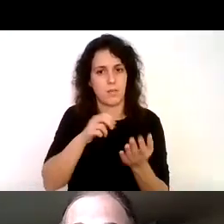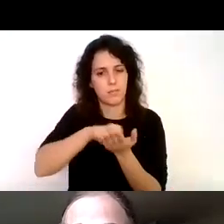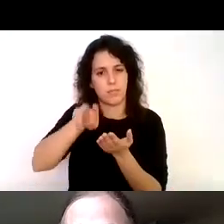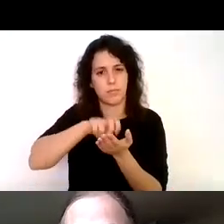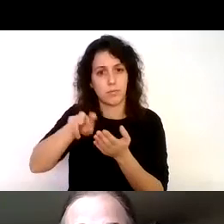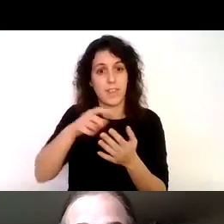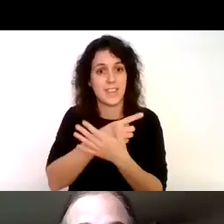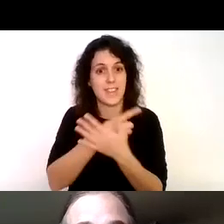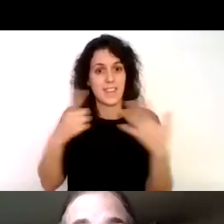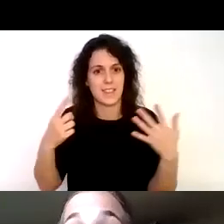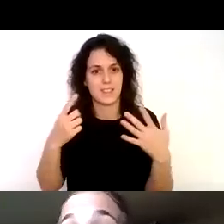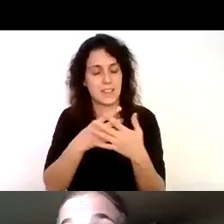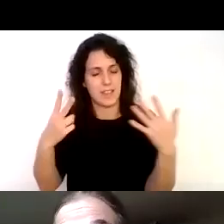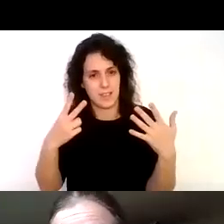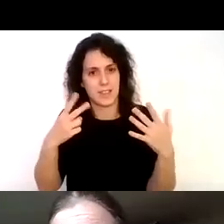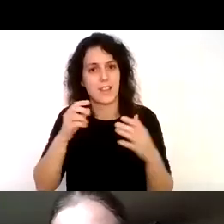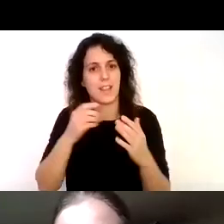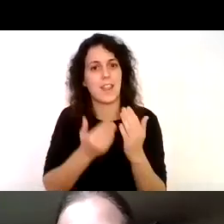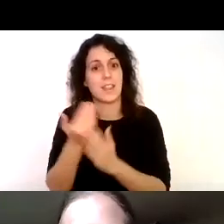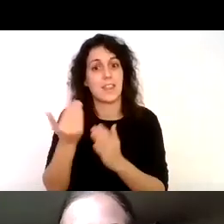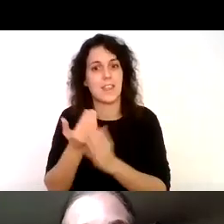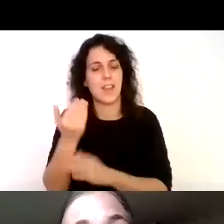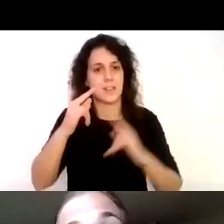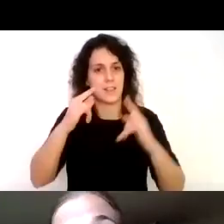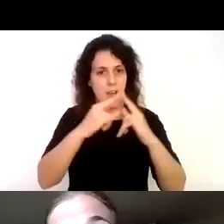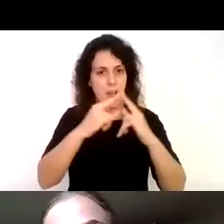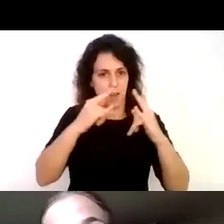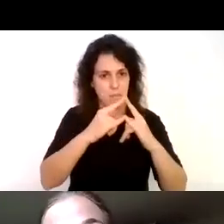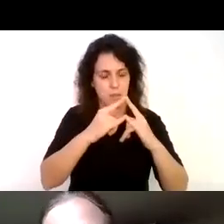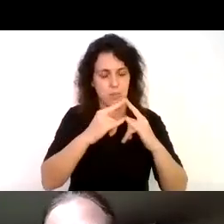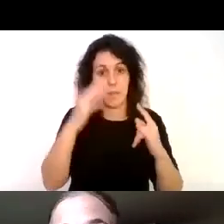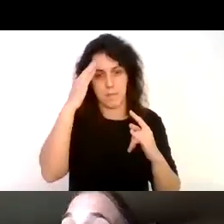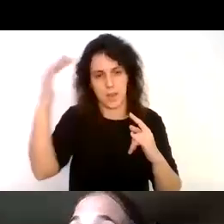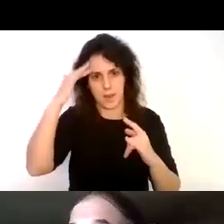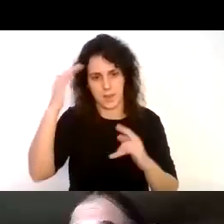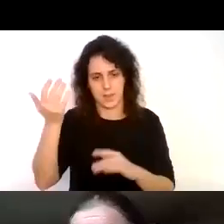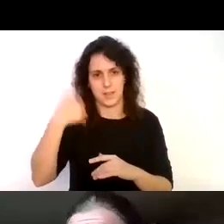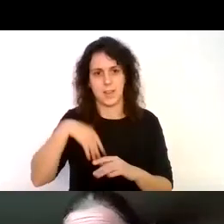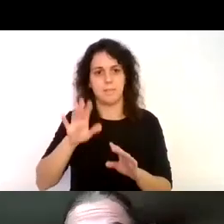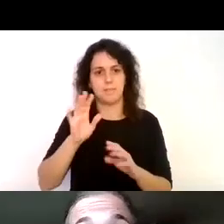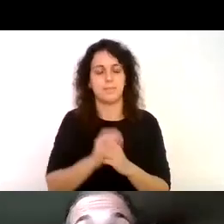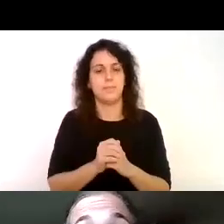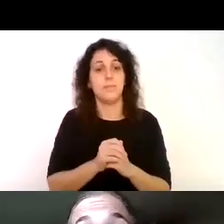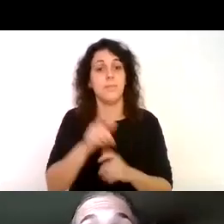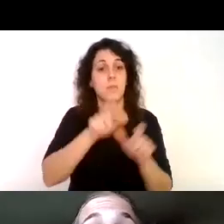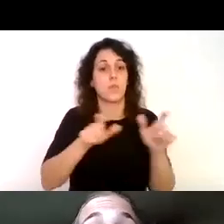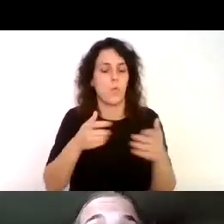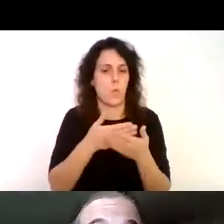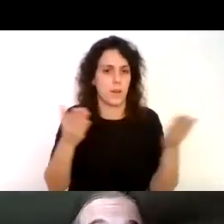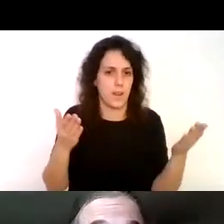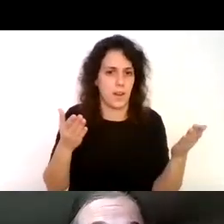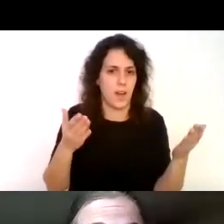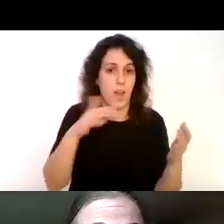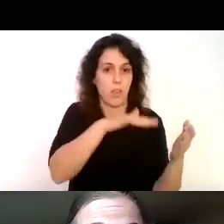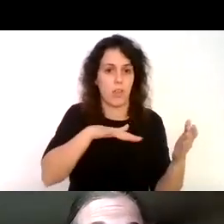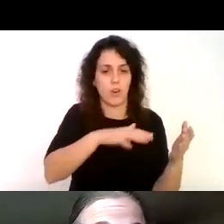días acampando imagínense ya para cualquier persona salir de su